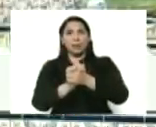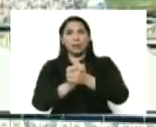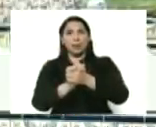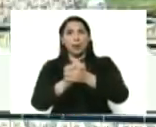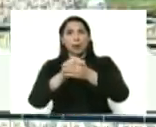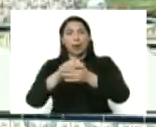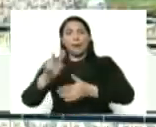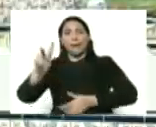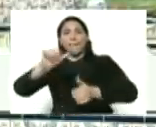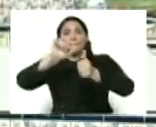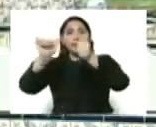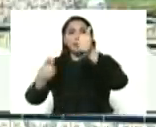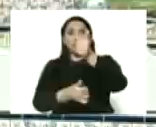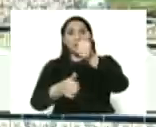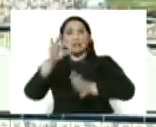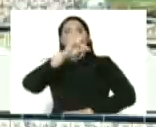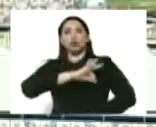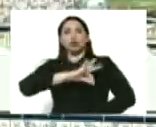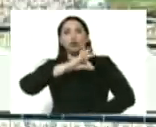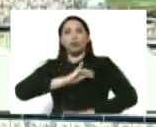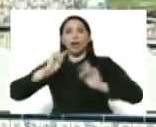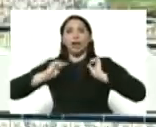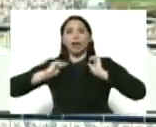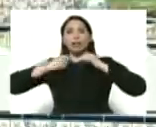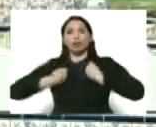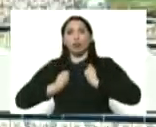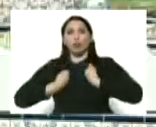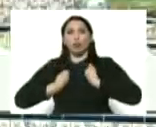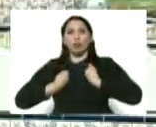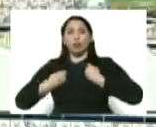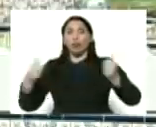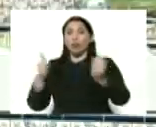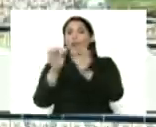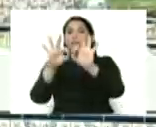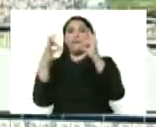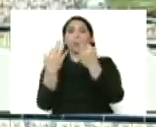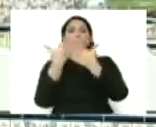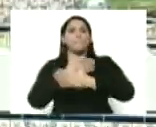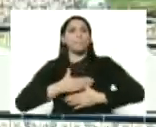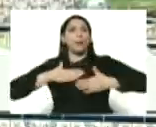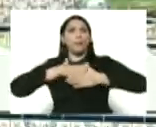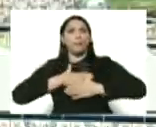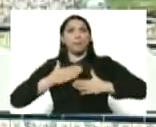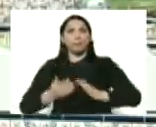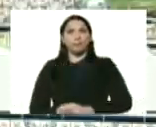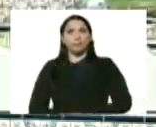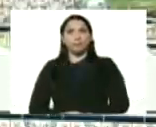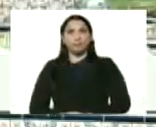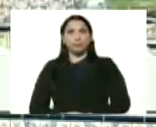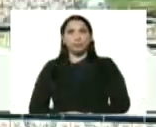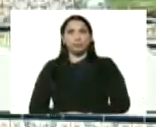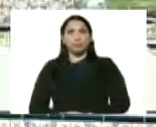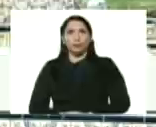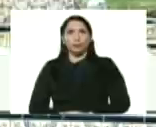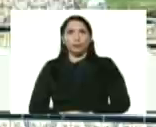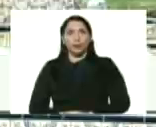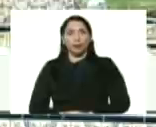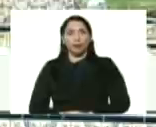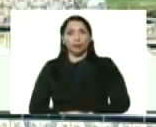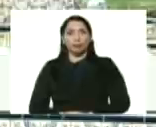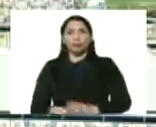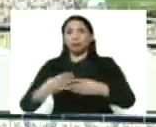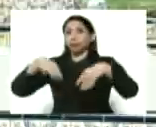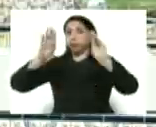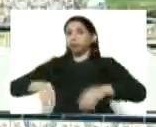lo social, Aristóbulo Isturi, con las familias beneficiarias para levantar el hito